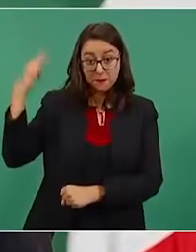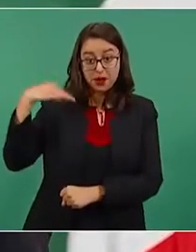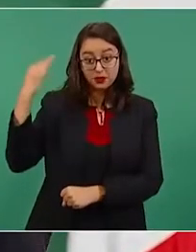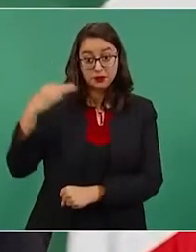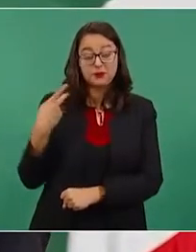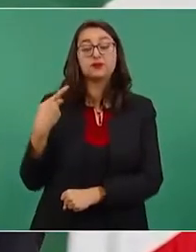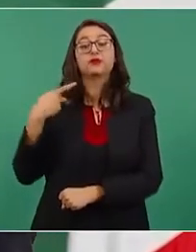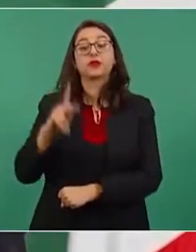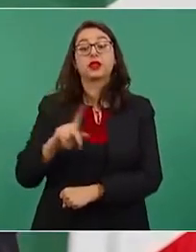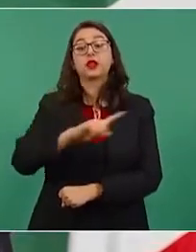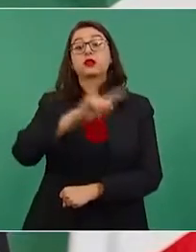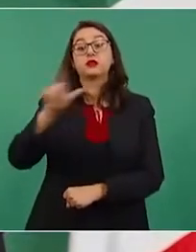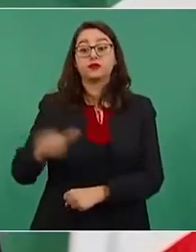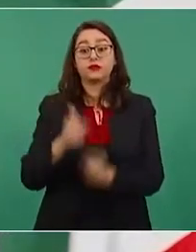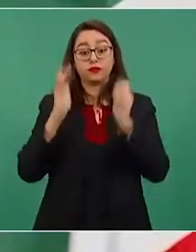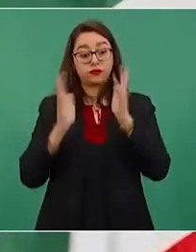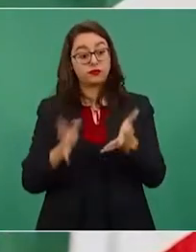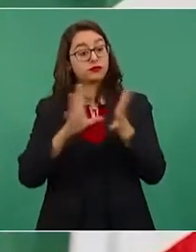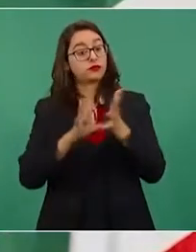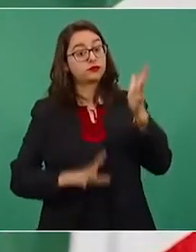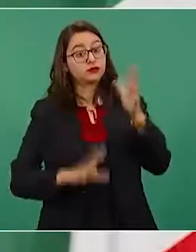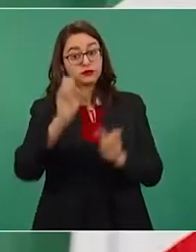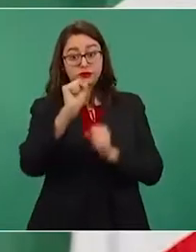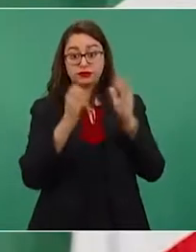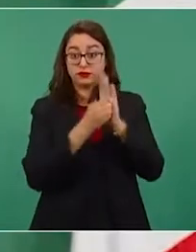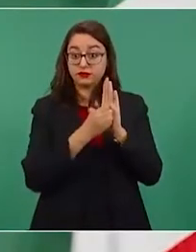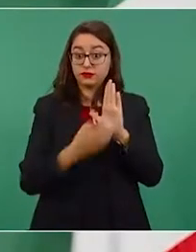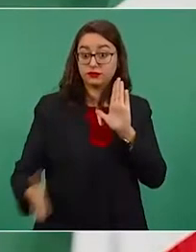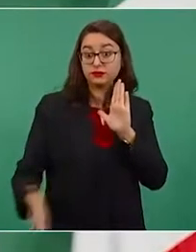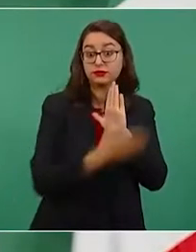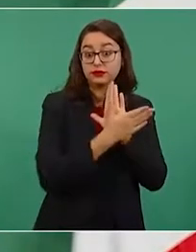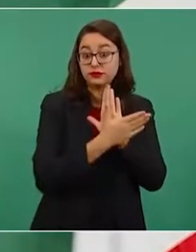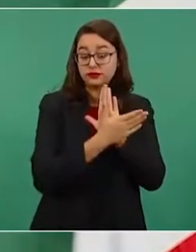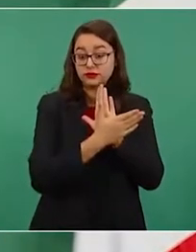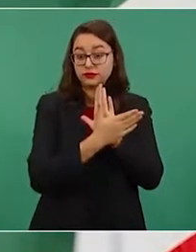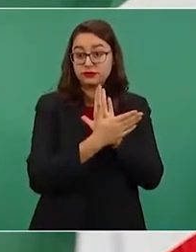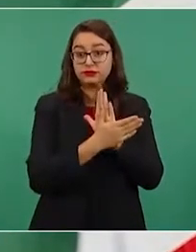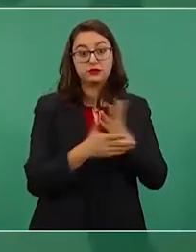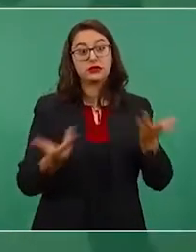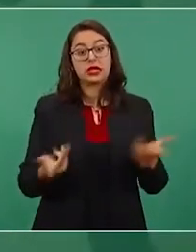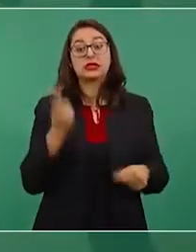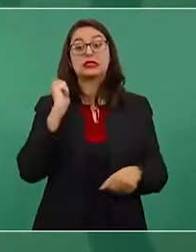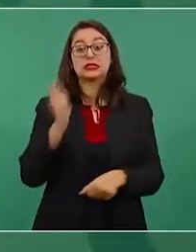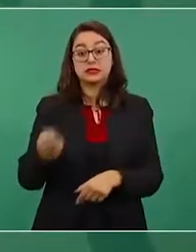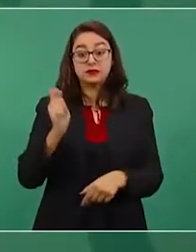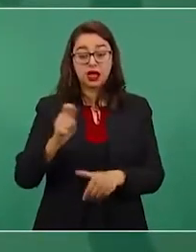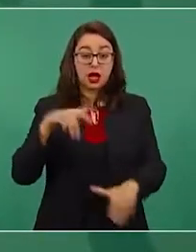sino ya quedó establecido en la Constitución. Hacia adelante